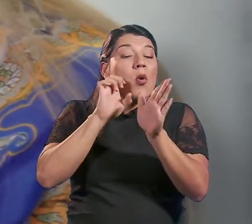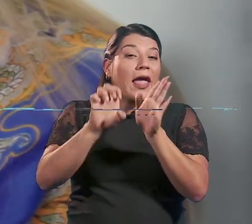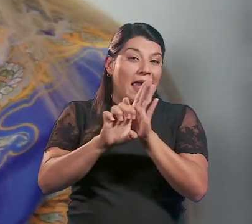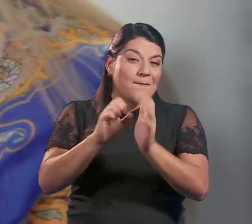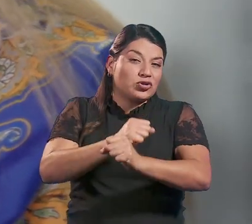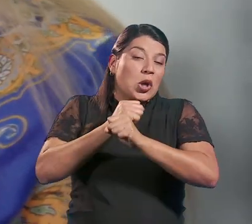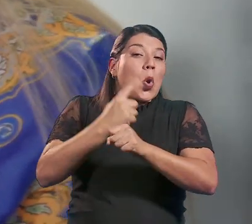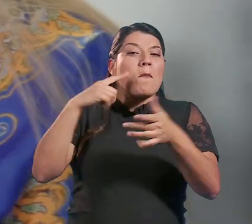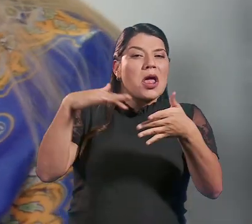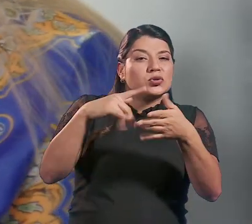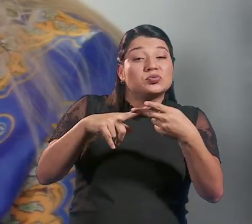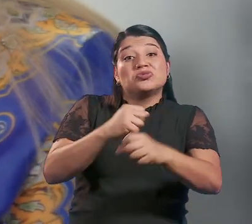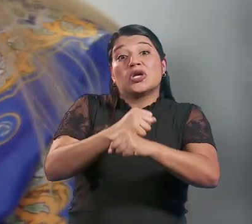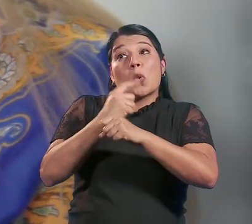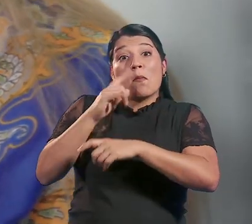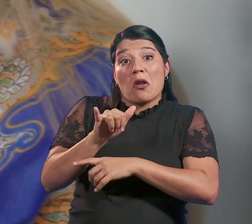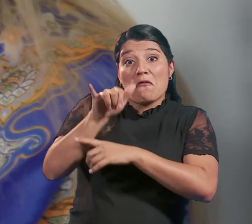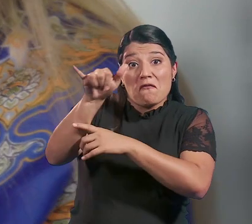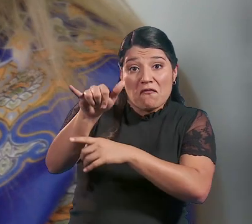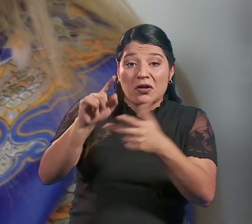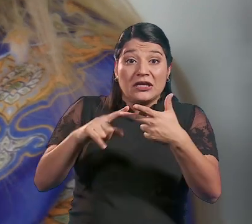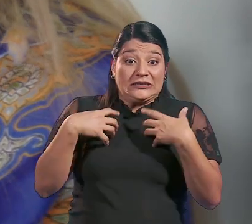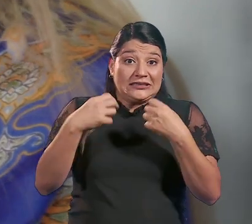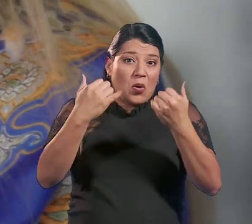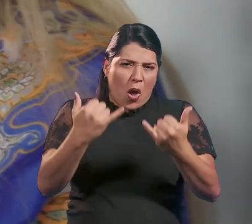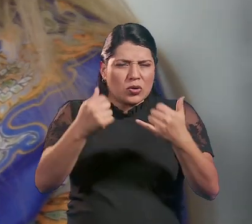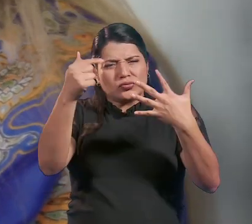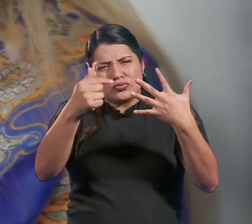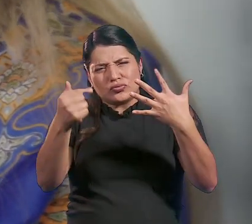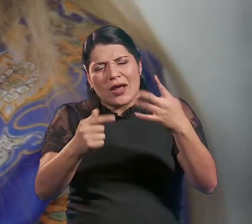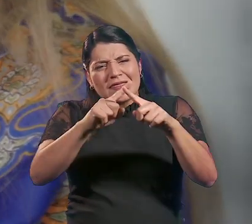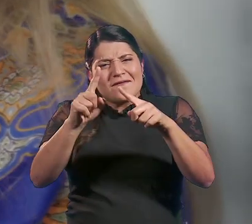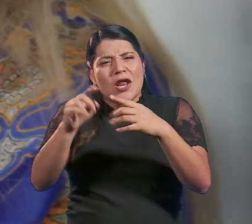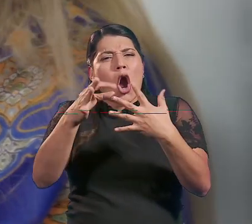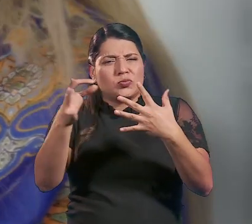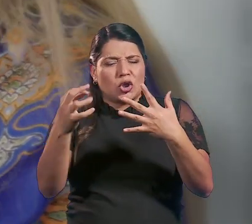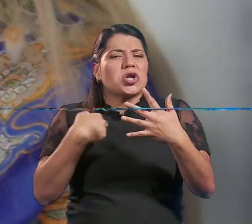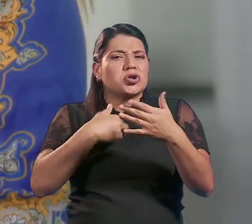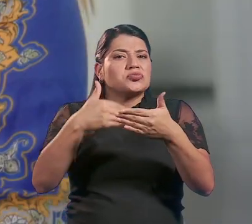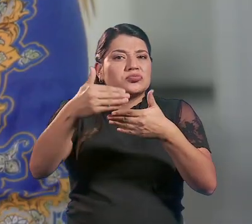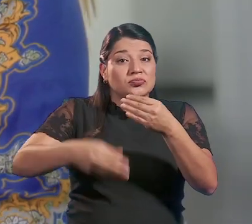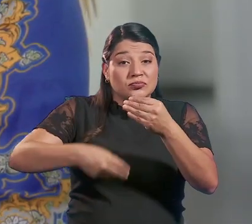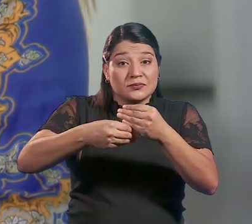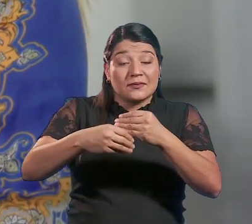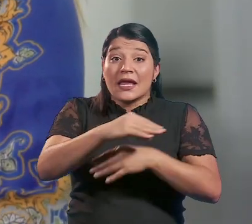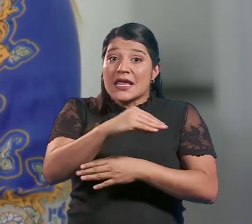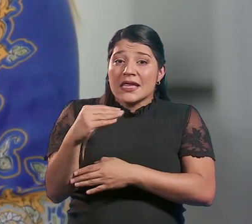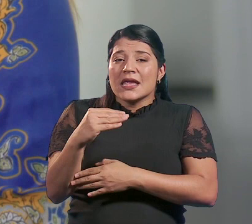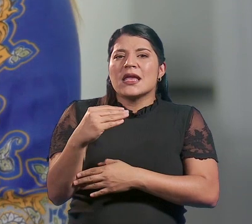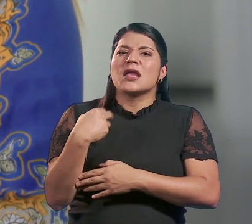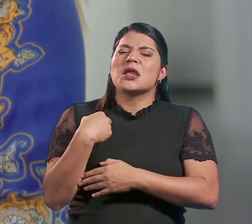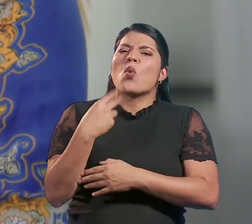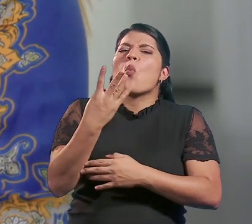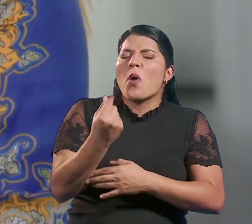estudiantil, el seguro viajero, salud ahora, entre otros que vamos a tener pronto también, cuya colocación